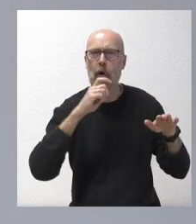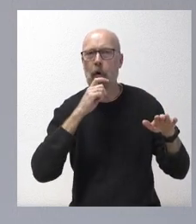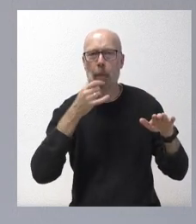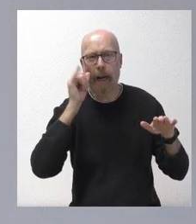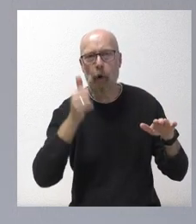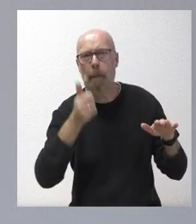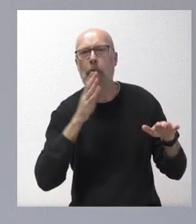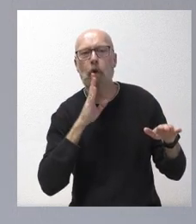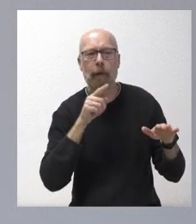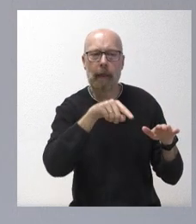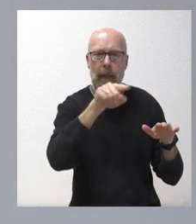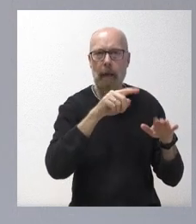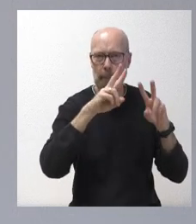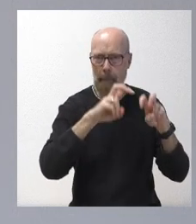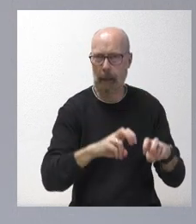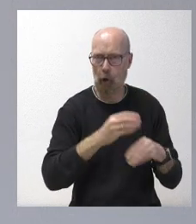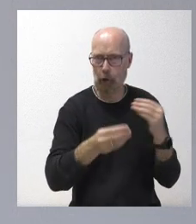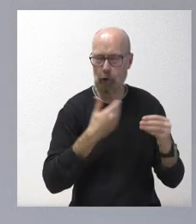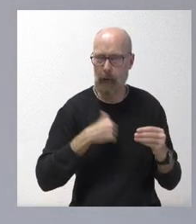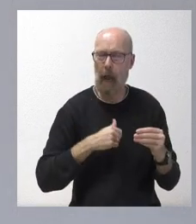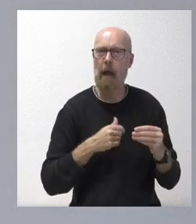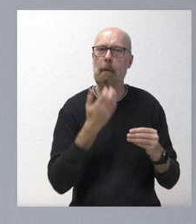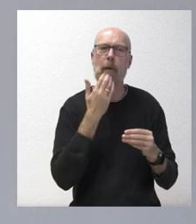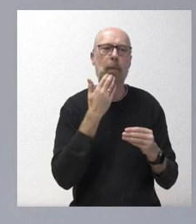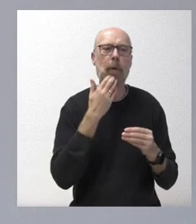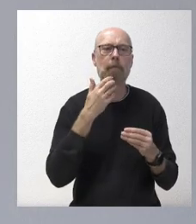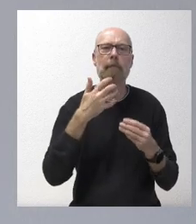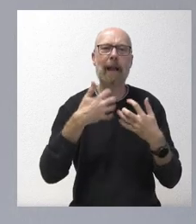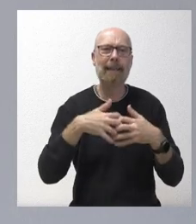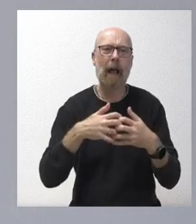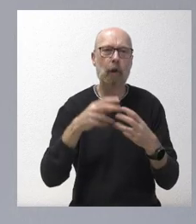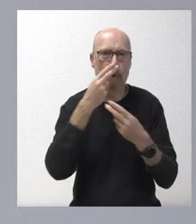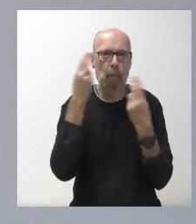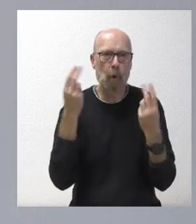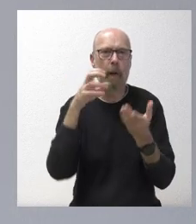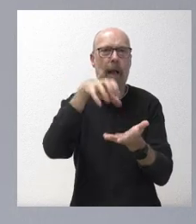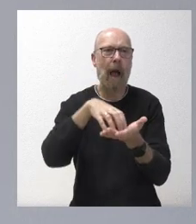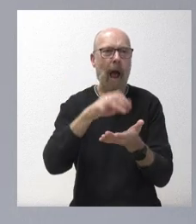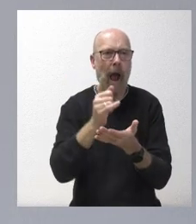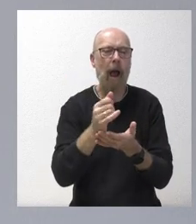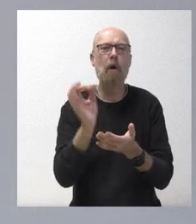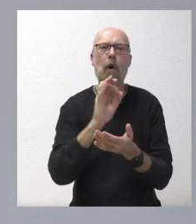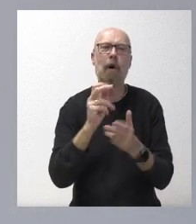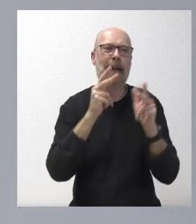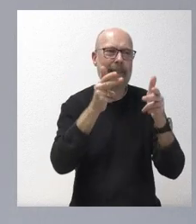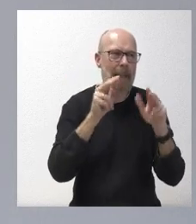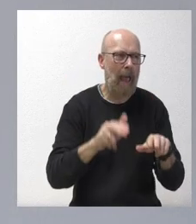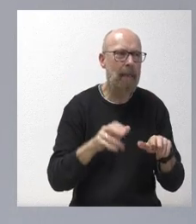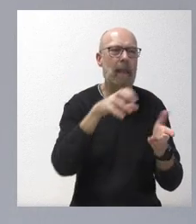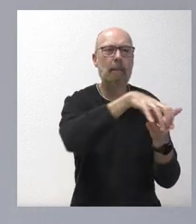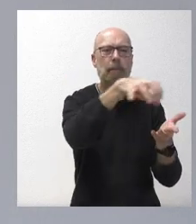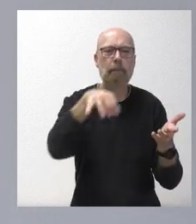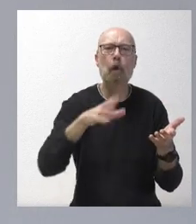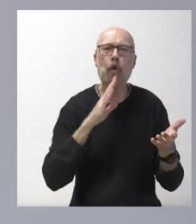qué tipo de instalaciones hay públicas en esas zonas, consultorios, residencias, cualquier otro tipo de instalación y